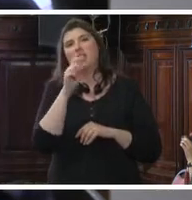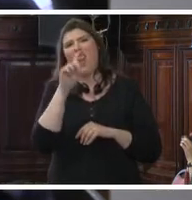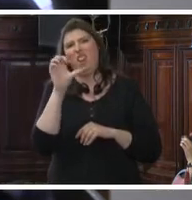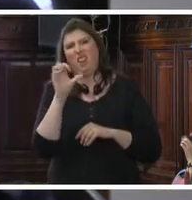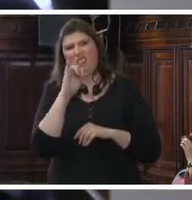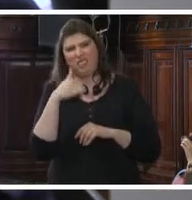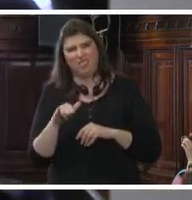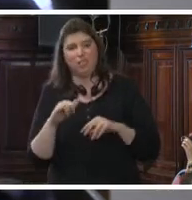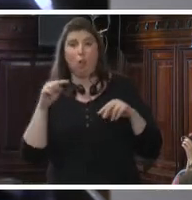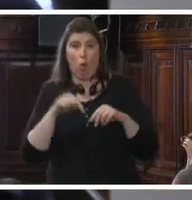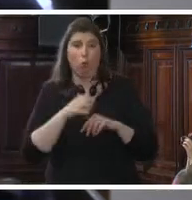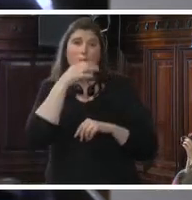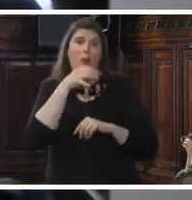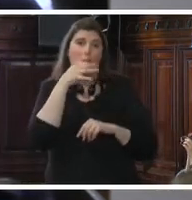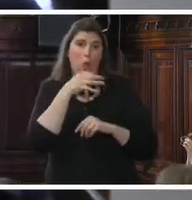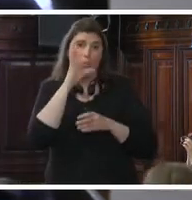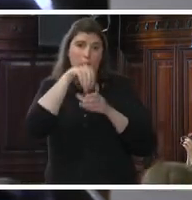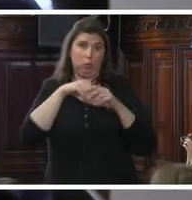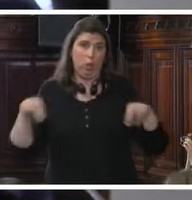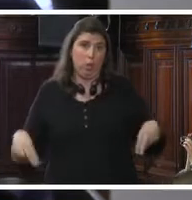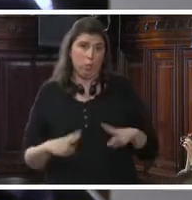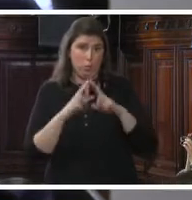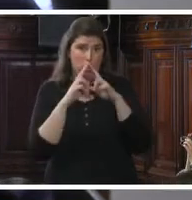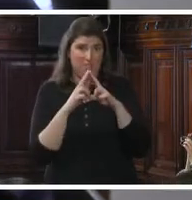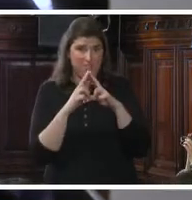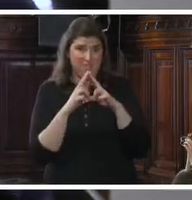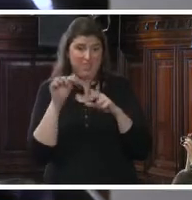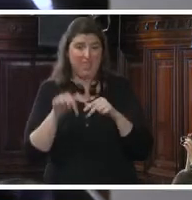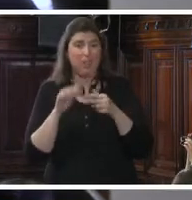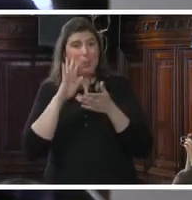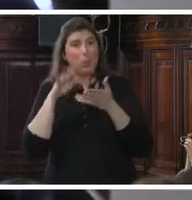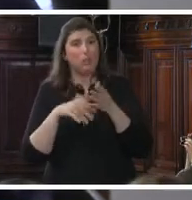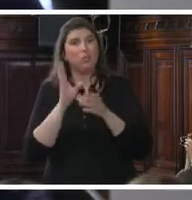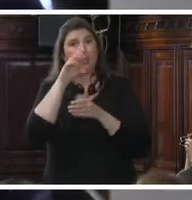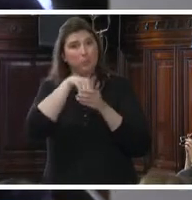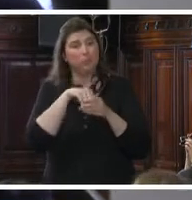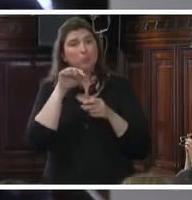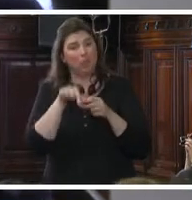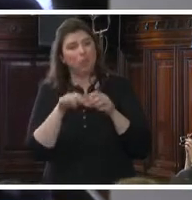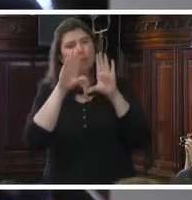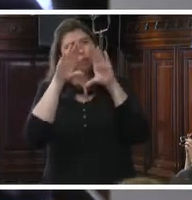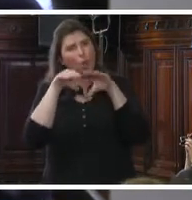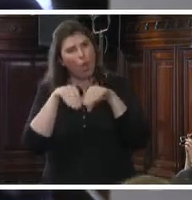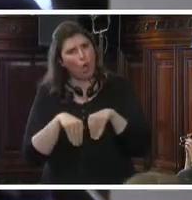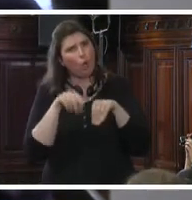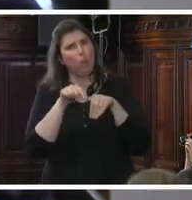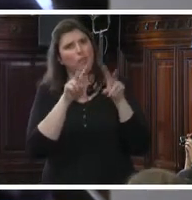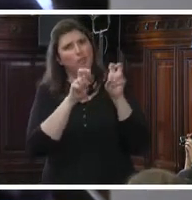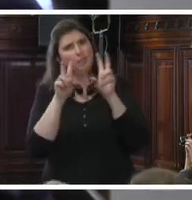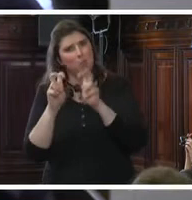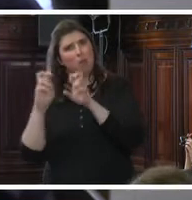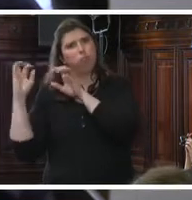en la ONU, en Naciones Unidas. De manera que este es un texto que involucra todo este tema,